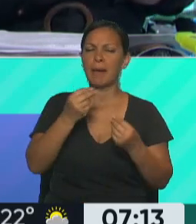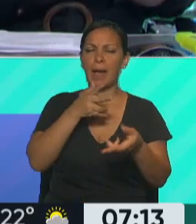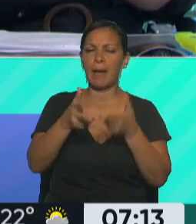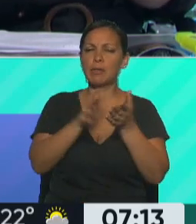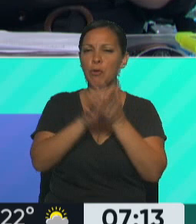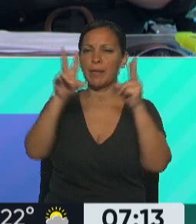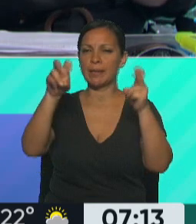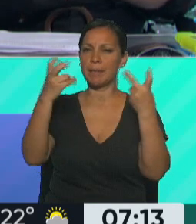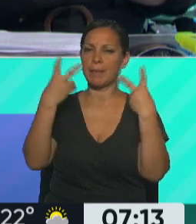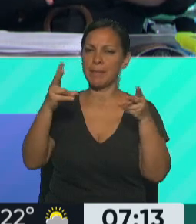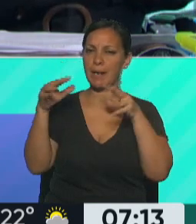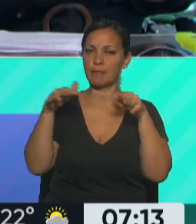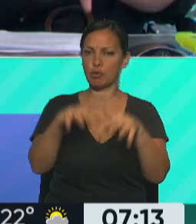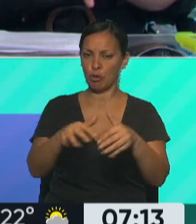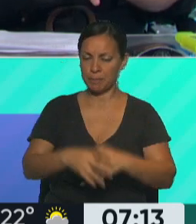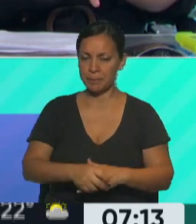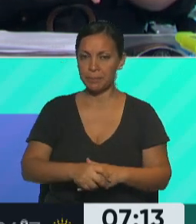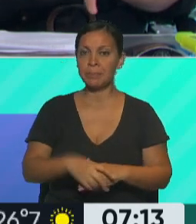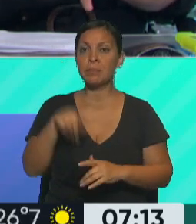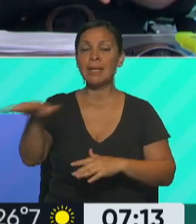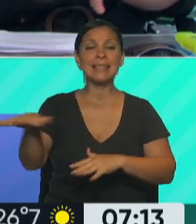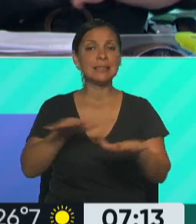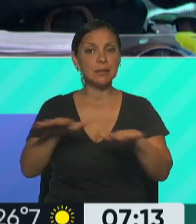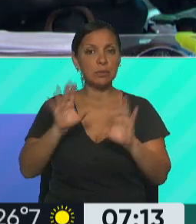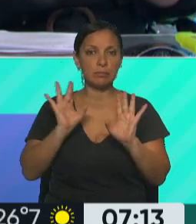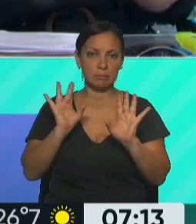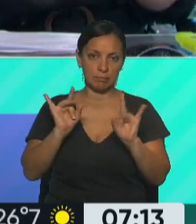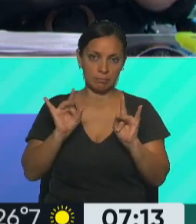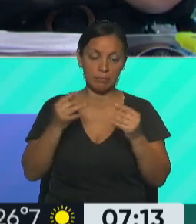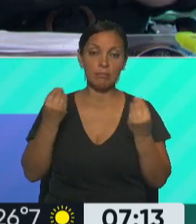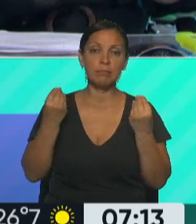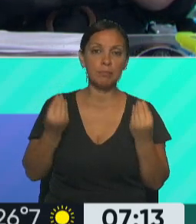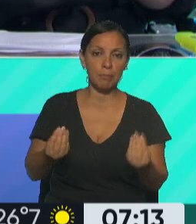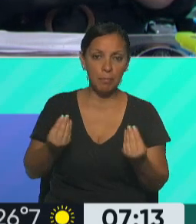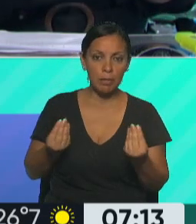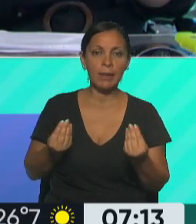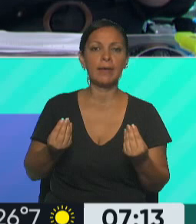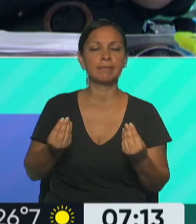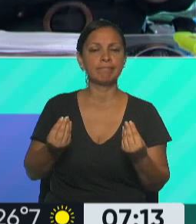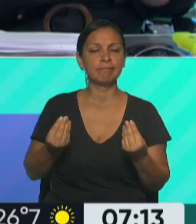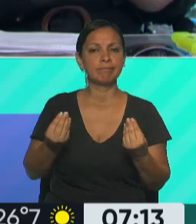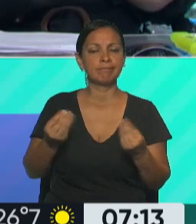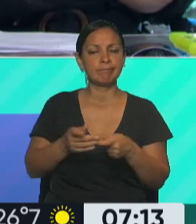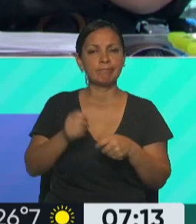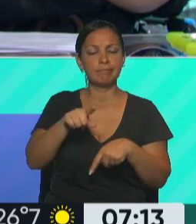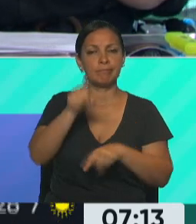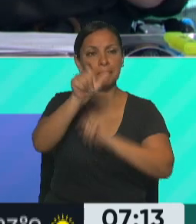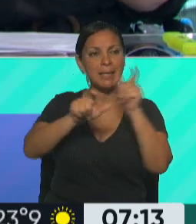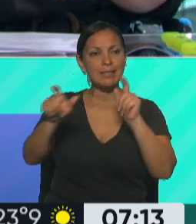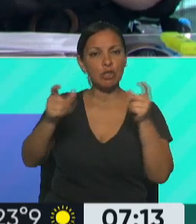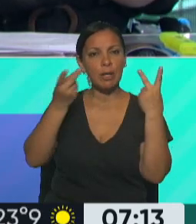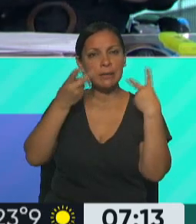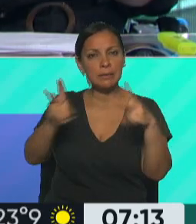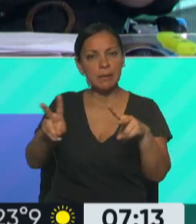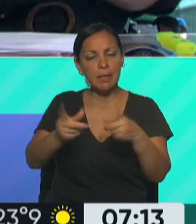Una situación muy compleja porque se da en un momento de crecimiento del pico migratorio de los últimos